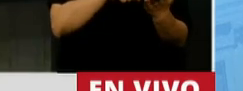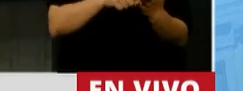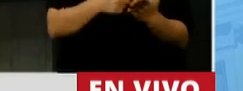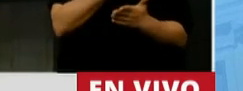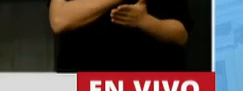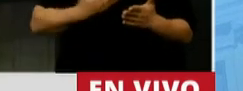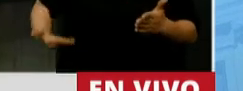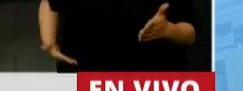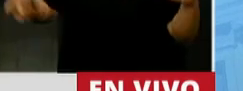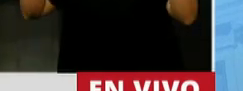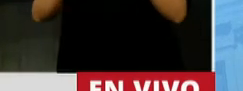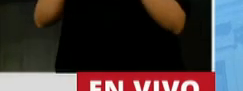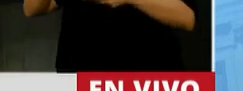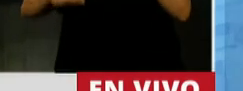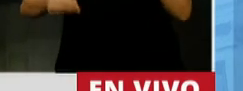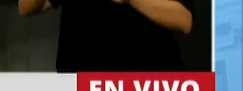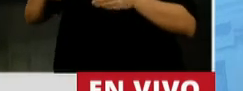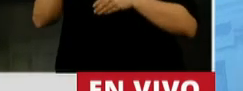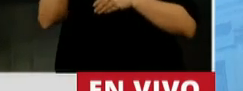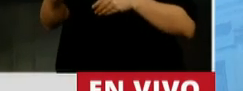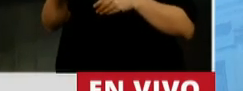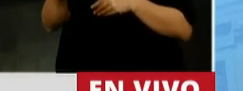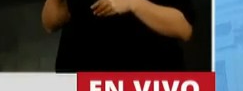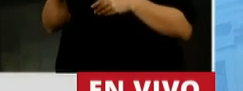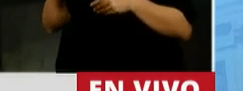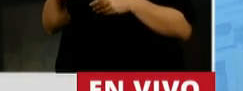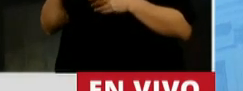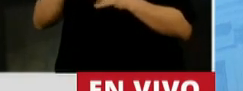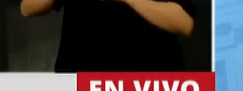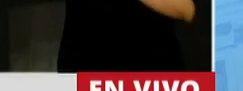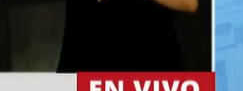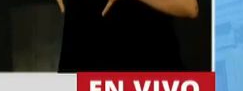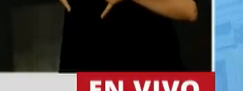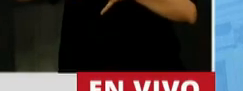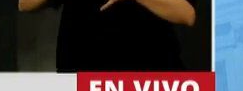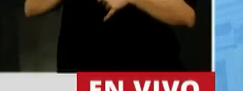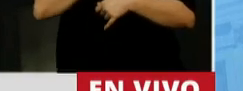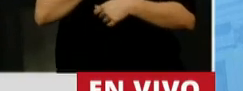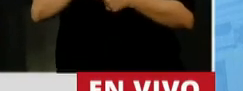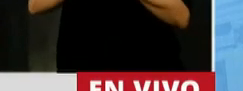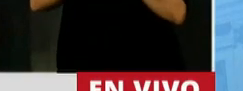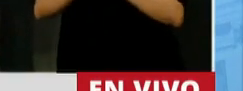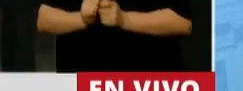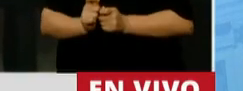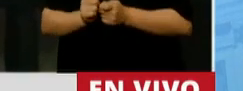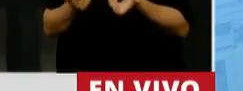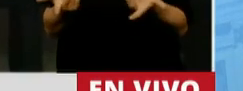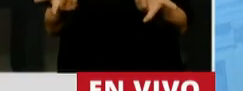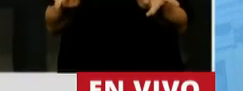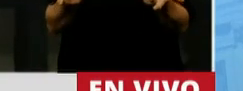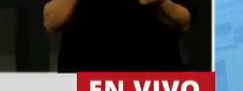Comisión de Presupuestos y Hacienda, permitió hacerle modificaciones y